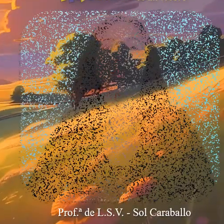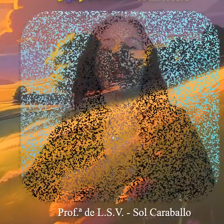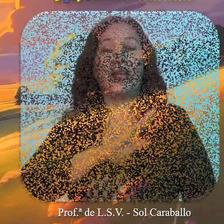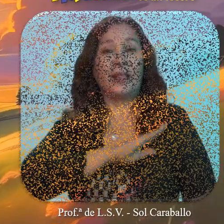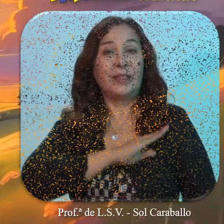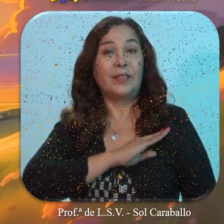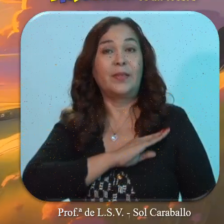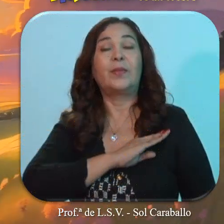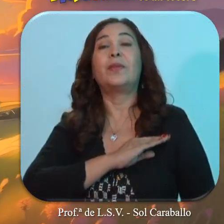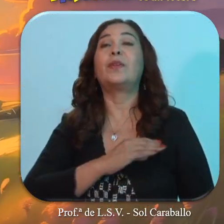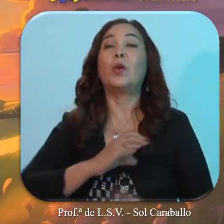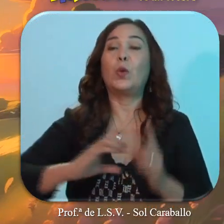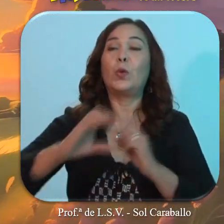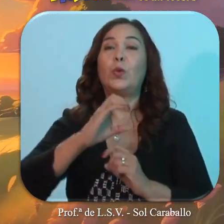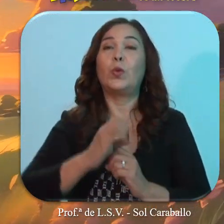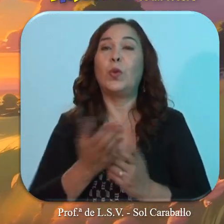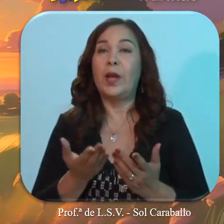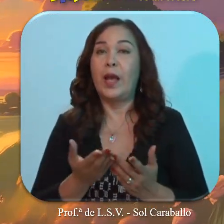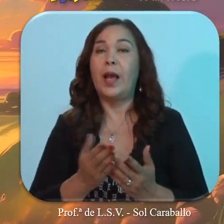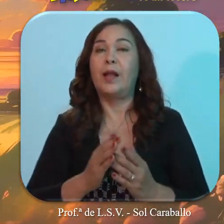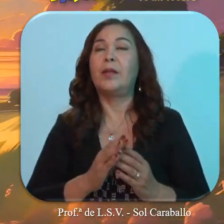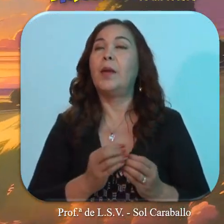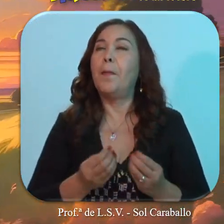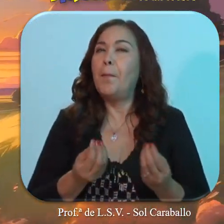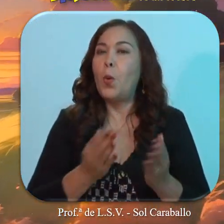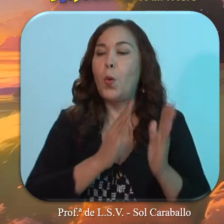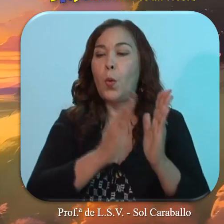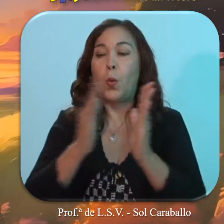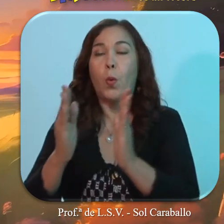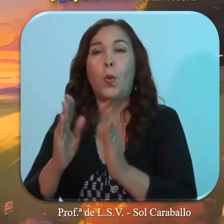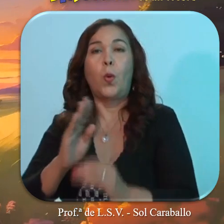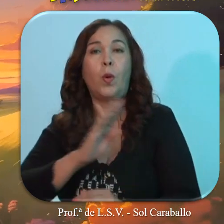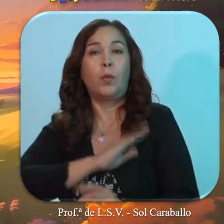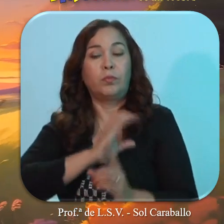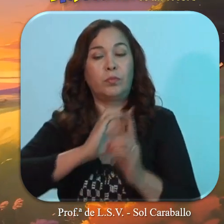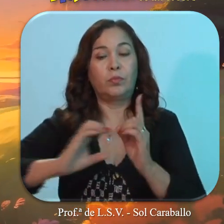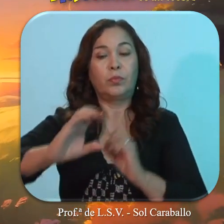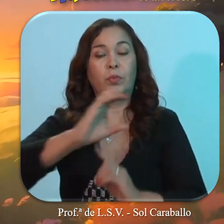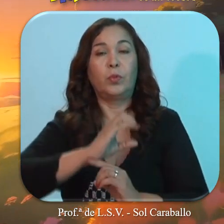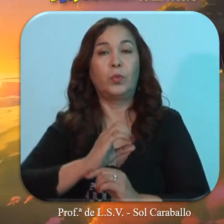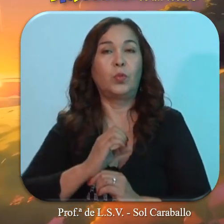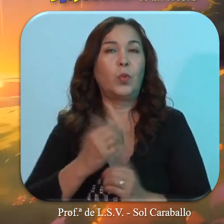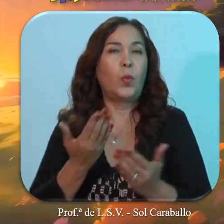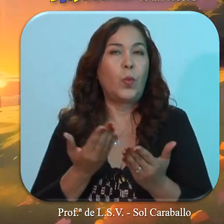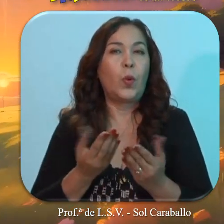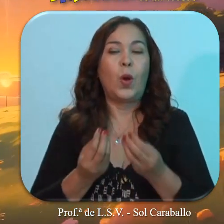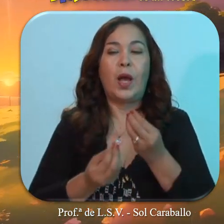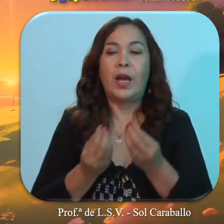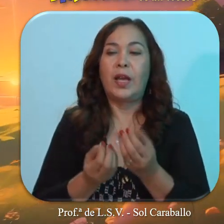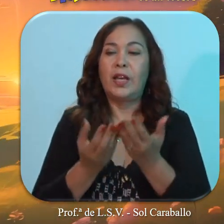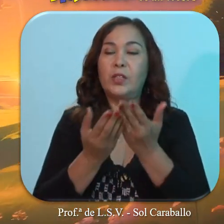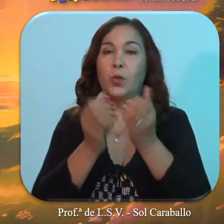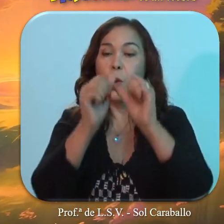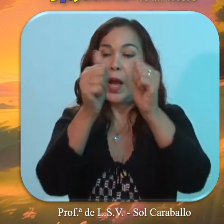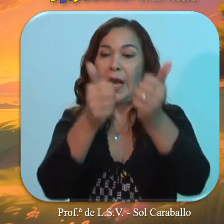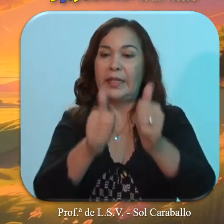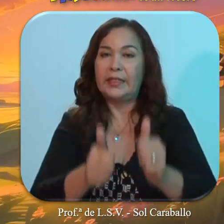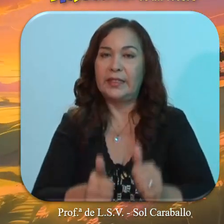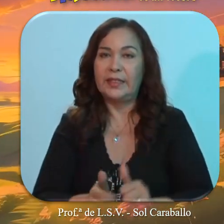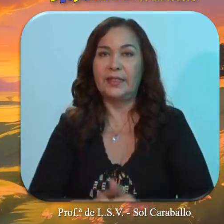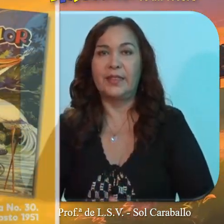Patrimonio Cultural Muble, por su colección. Patrimonio Inmaterial, por su creación